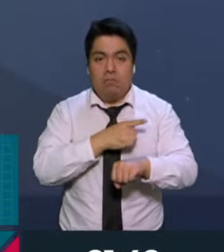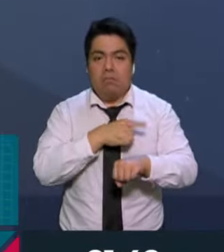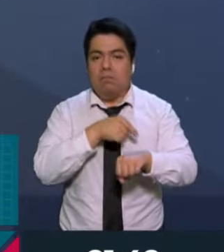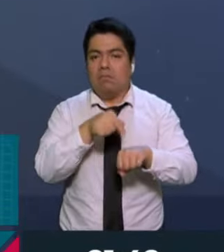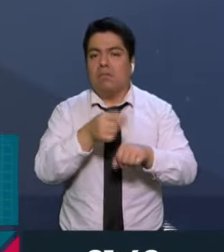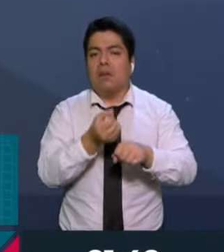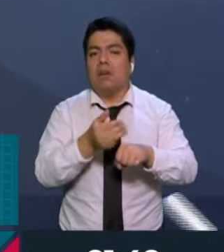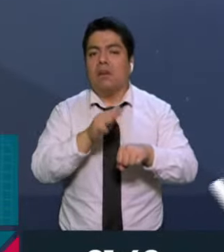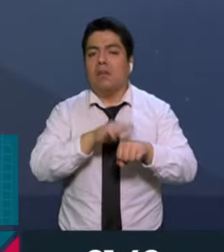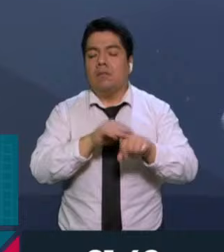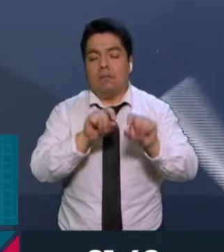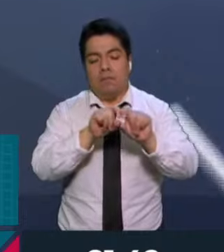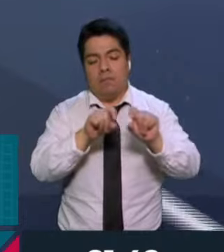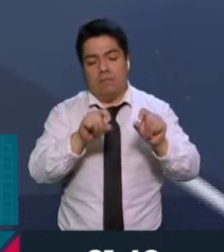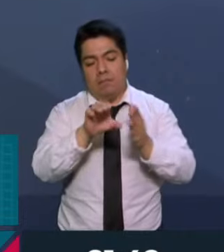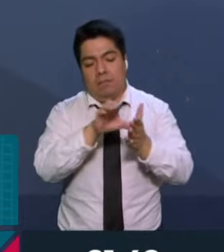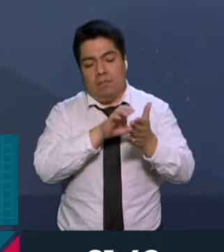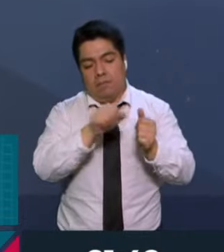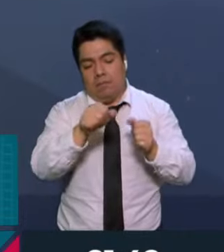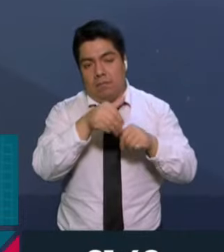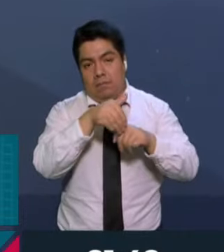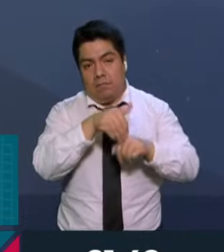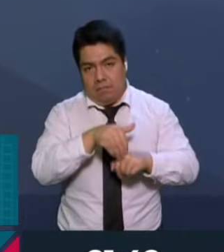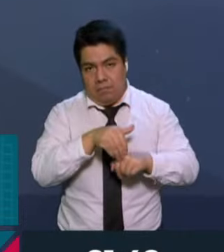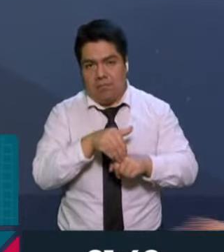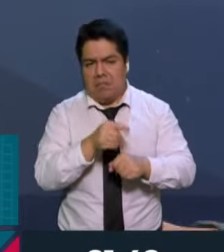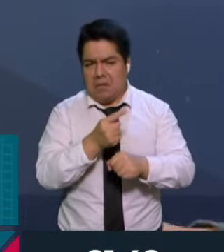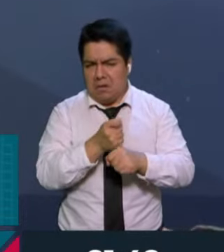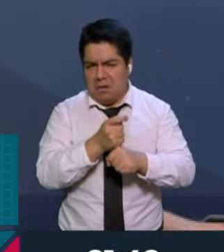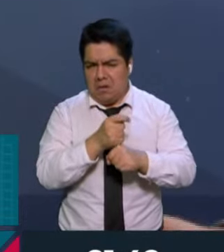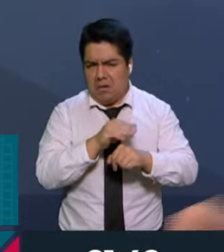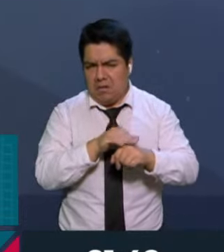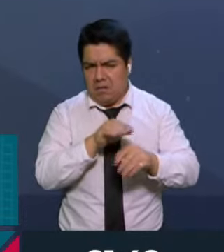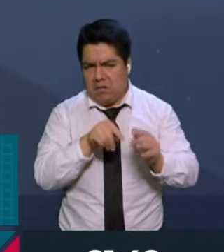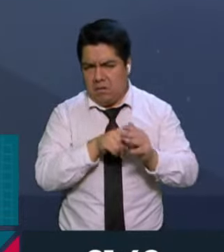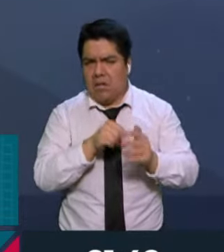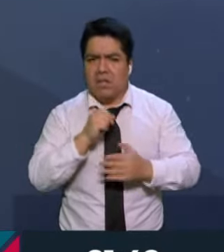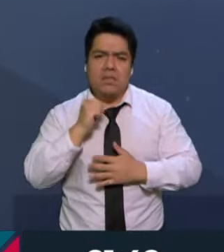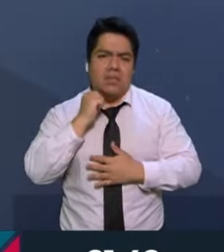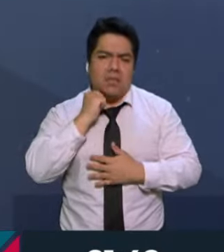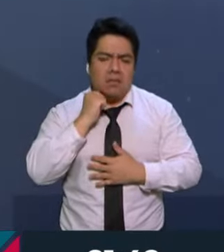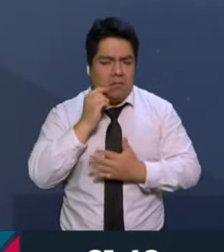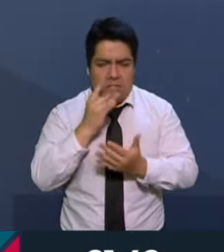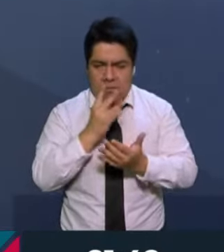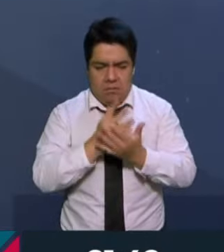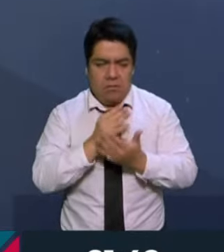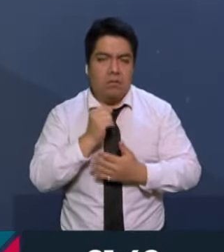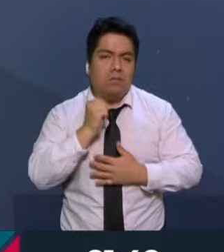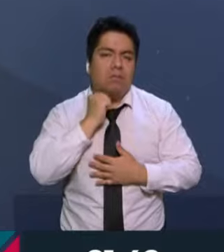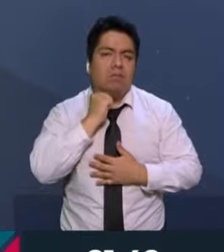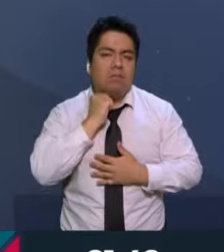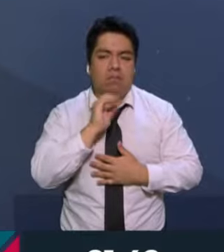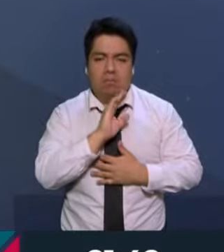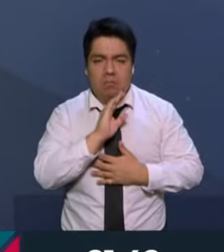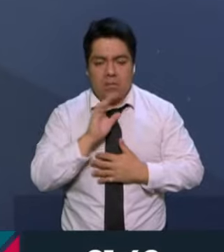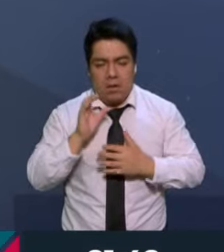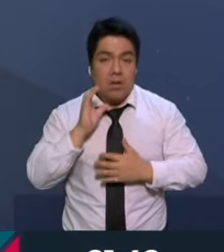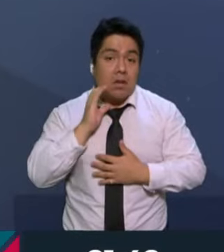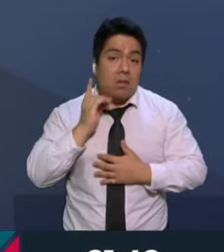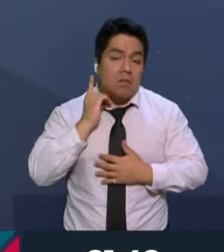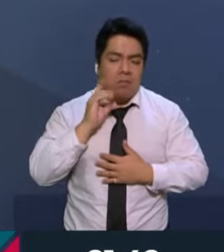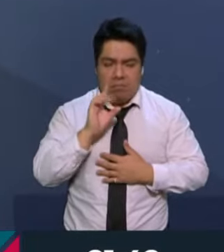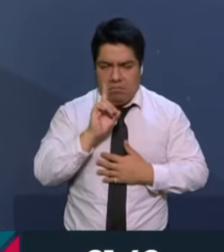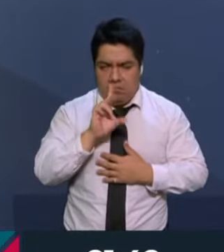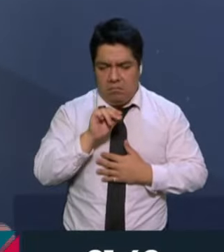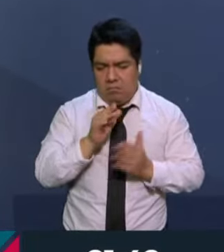respeta el texto constitucional. Ahí tengo una duda. ¿La primera minoría aplica únicamente para el Senado o también para el Senado? Solo es para el Senado. No es para la Cámara de